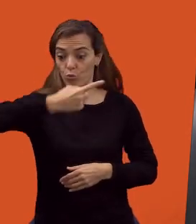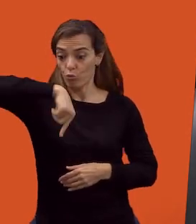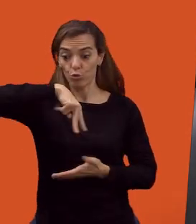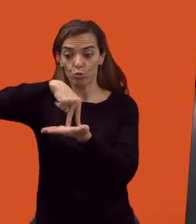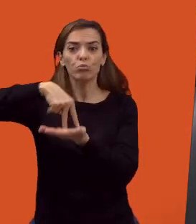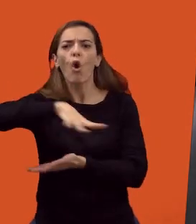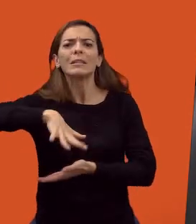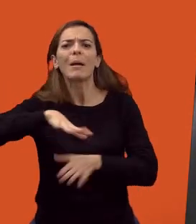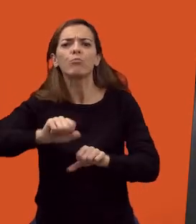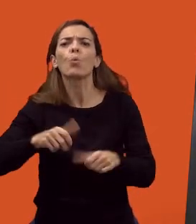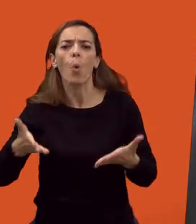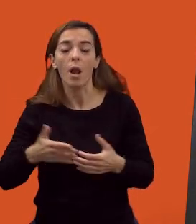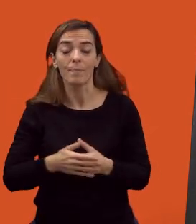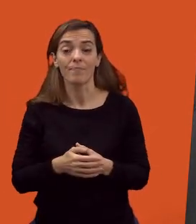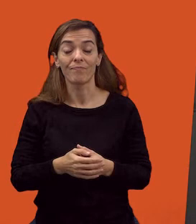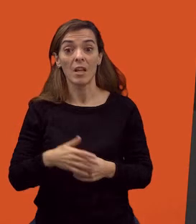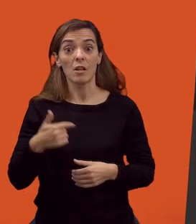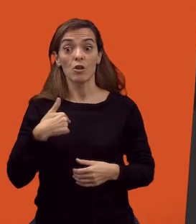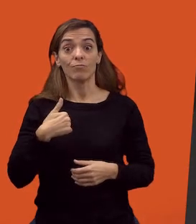vaciarlo de almas,